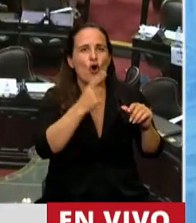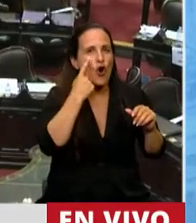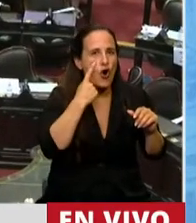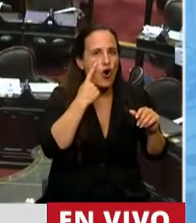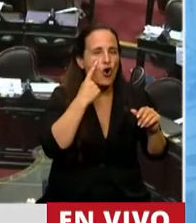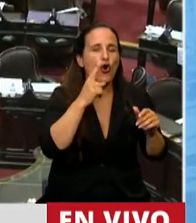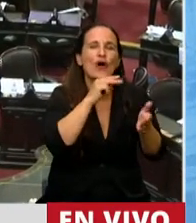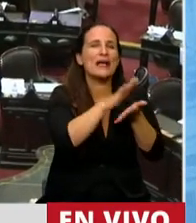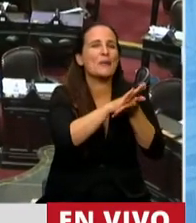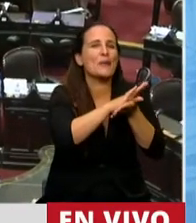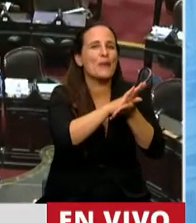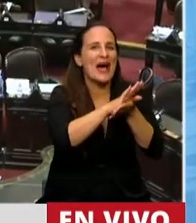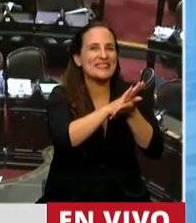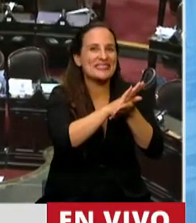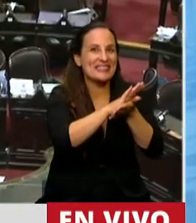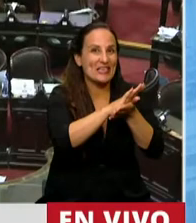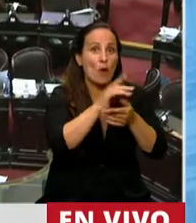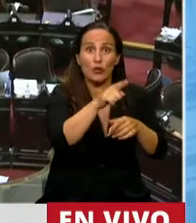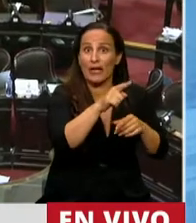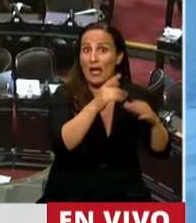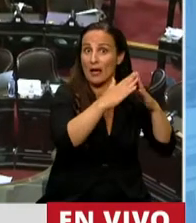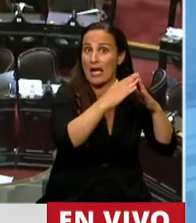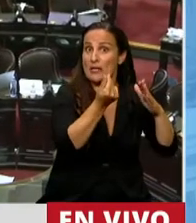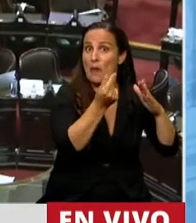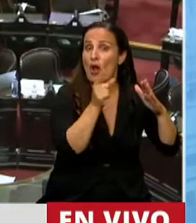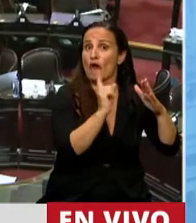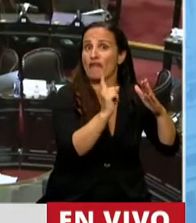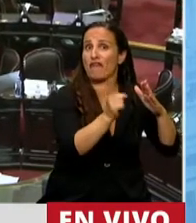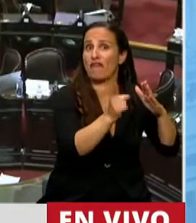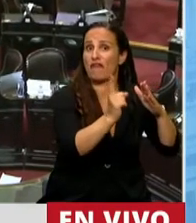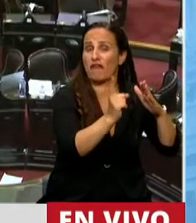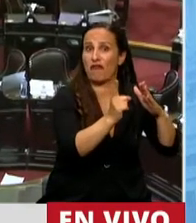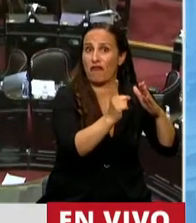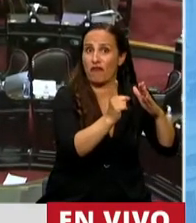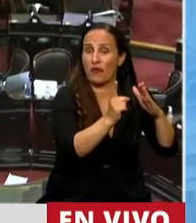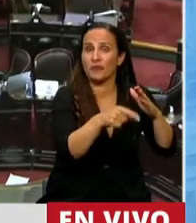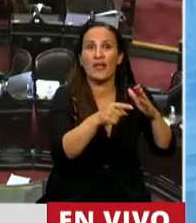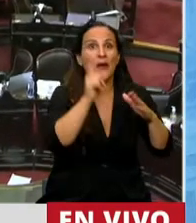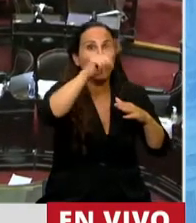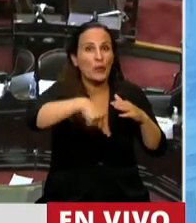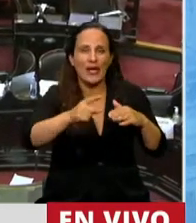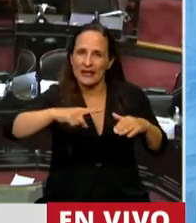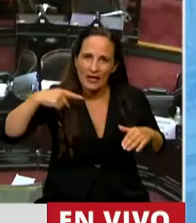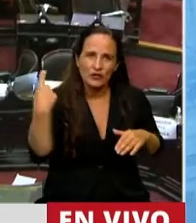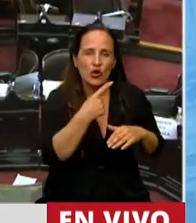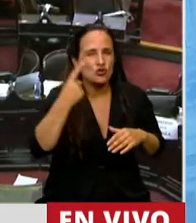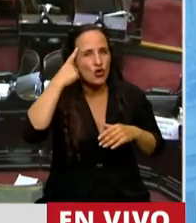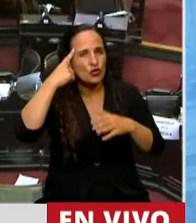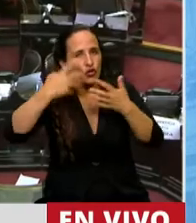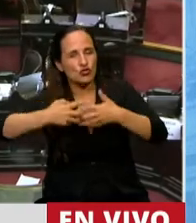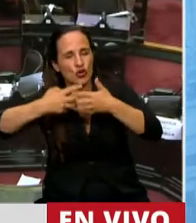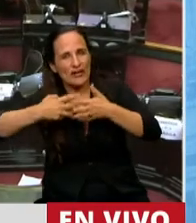cosas distintas, porque es su finalidad, que es reservar el valor, lo cumplen. Y ahí viene una gran reflexión que nosotros tenemos que tener.